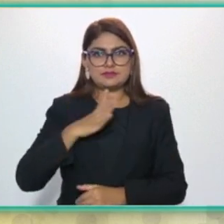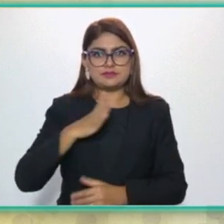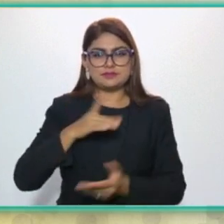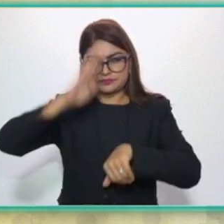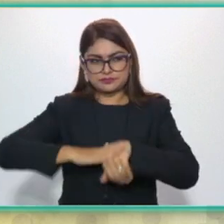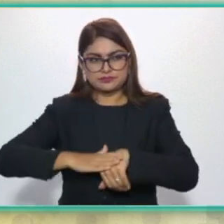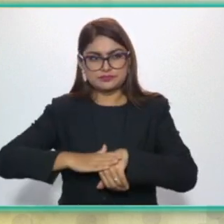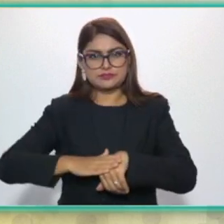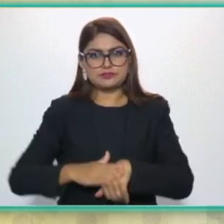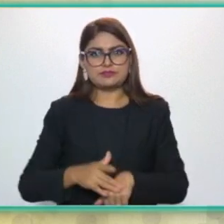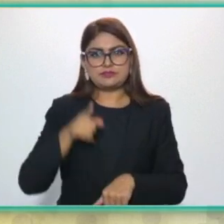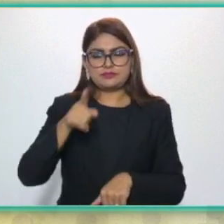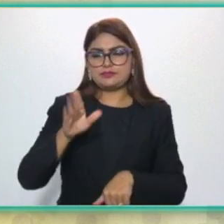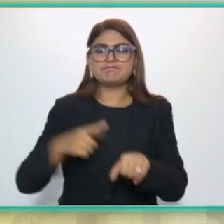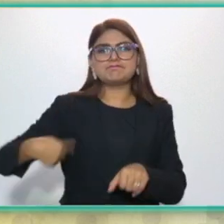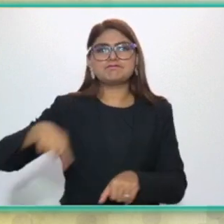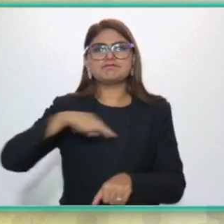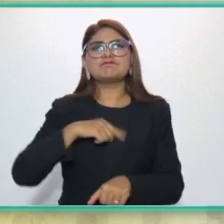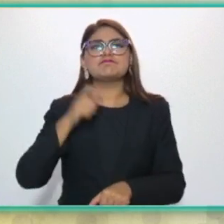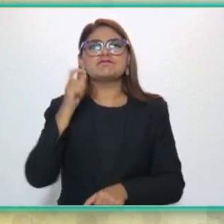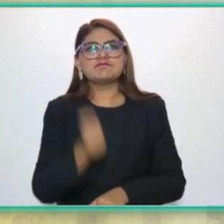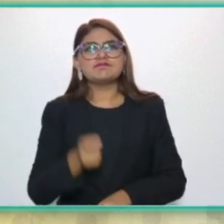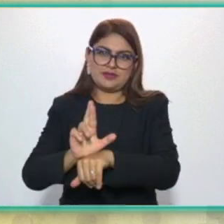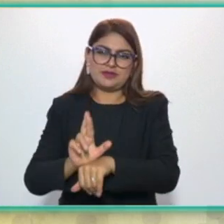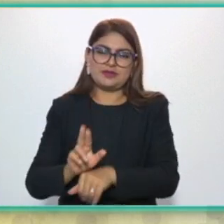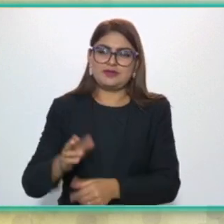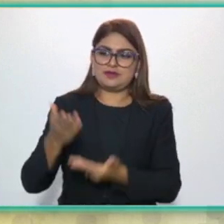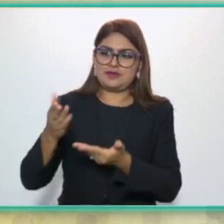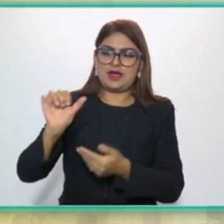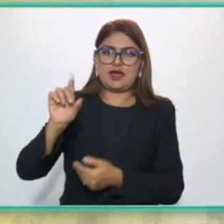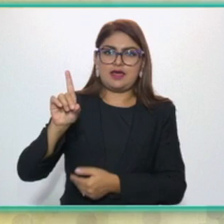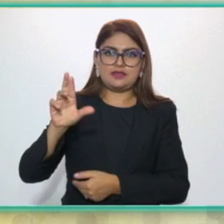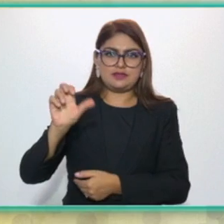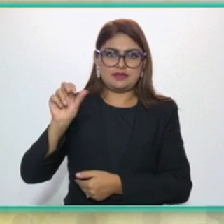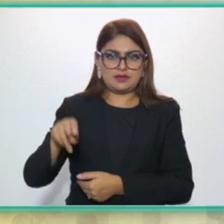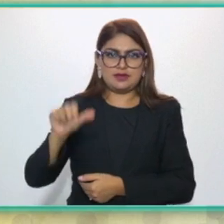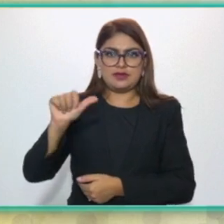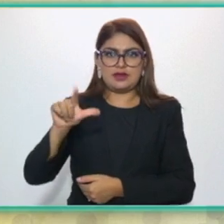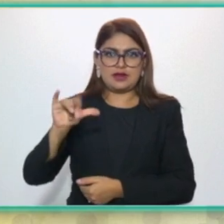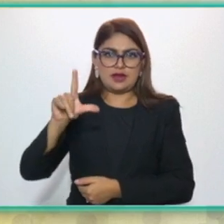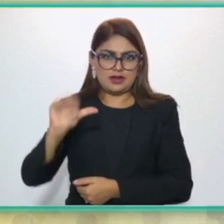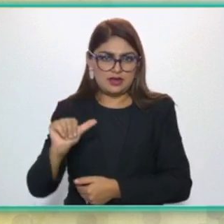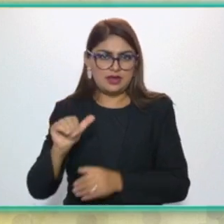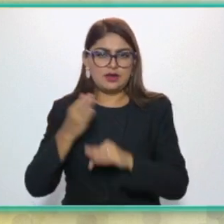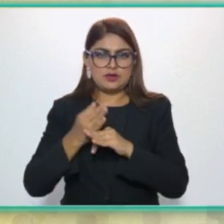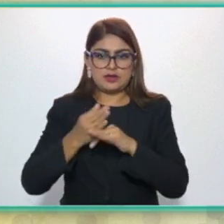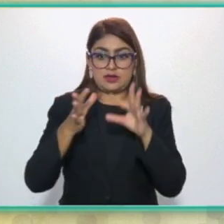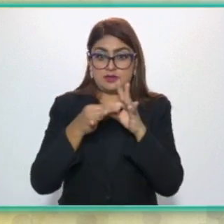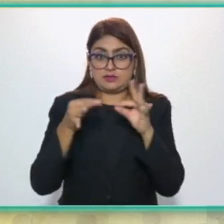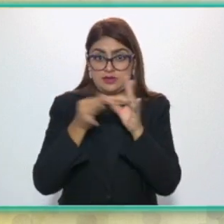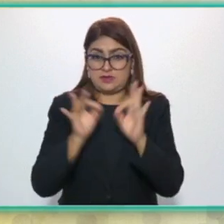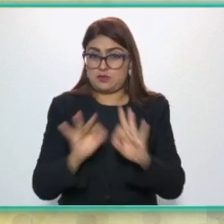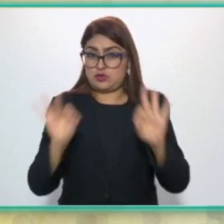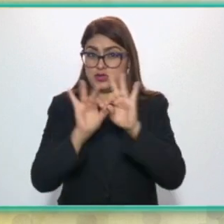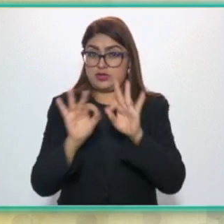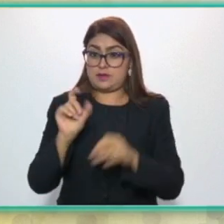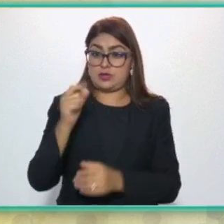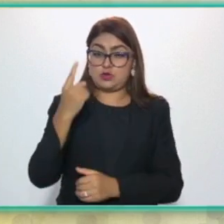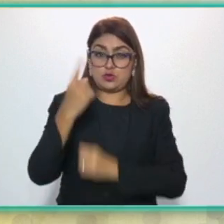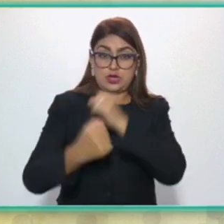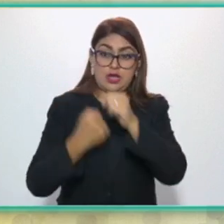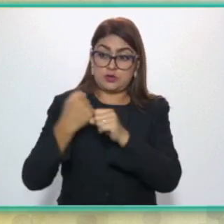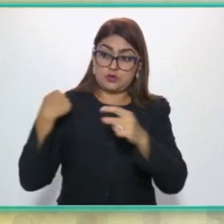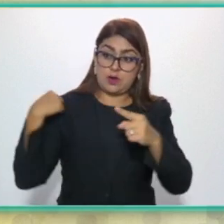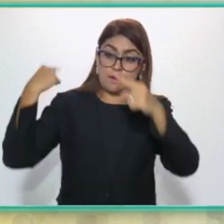conmemoración más especial que podemos hacer es este conversatorio y decir lo que está pasando. A 21 años de que este derecho está en México,